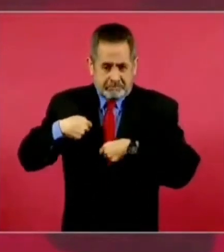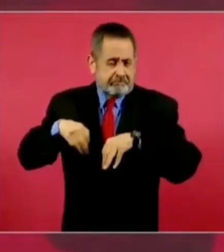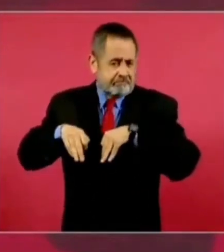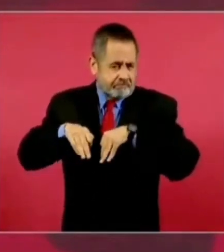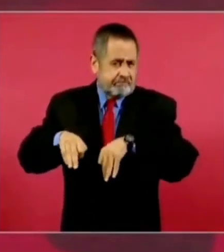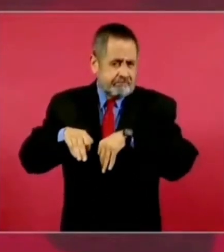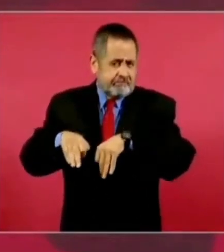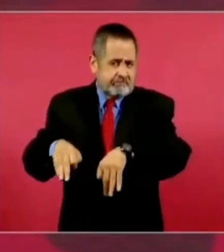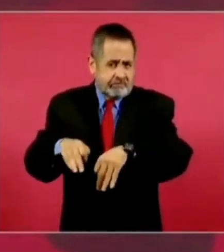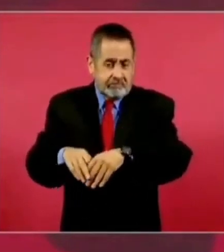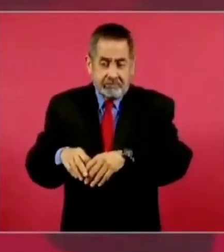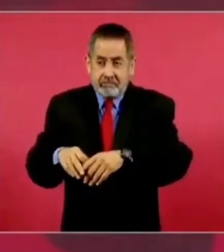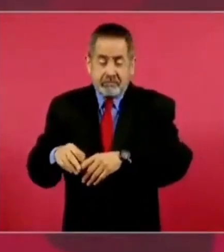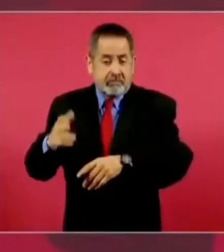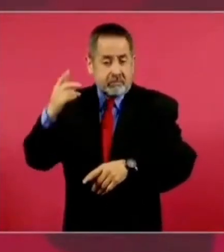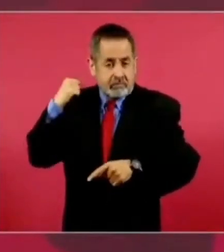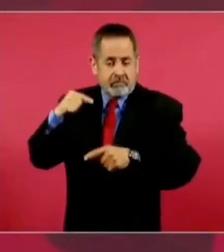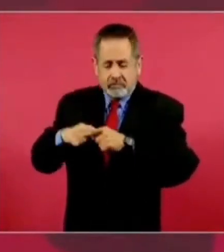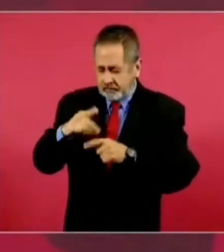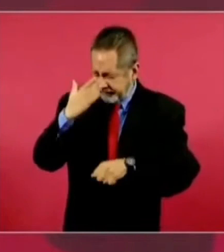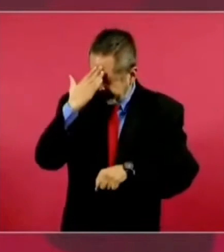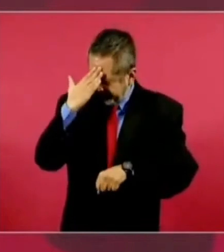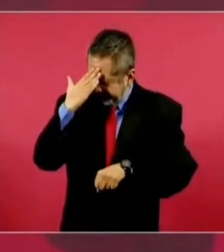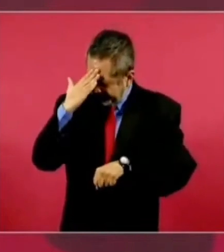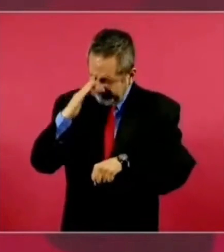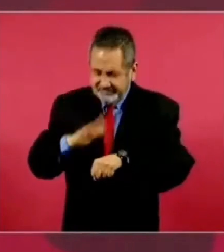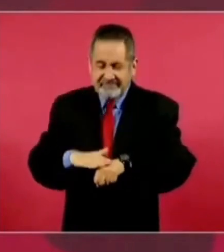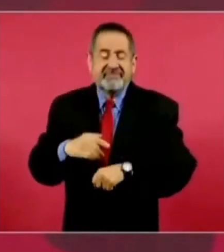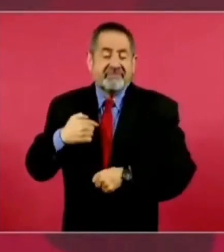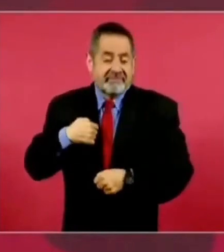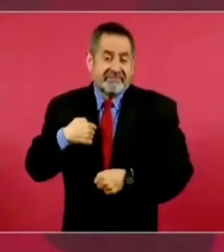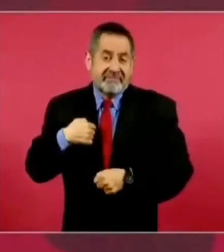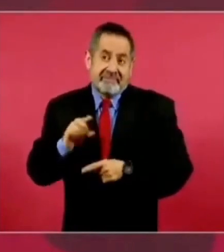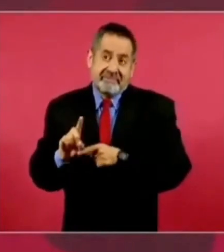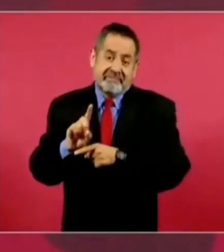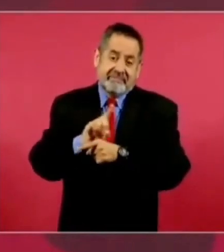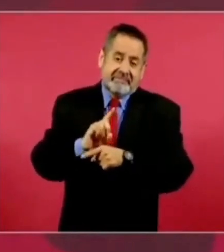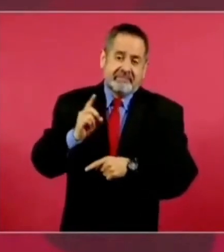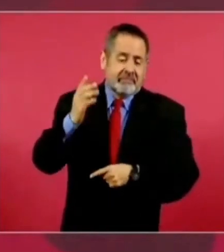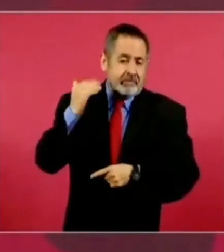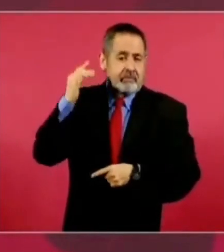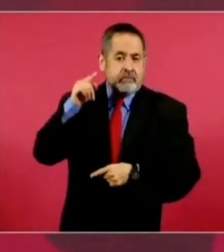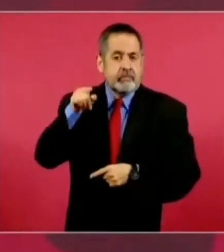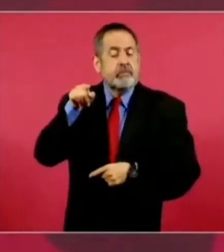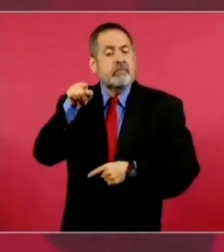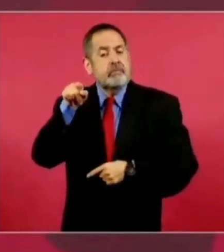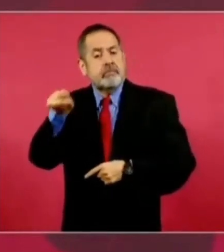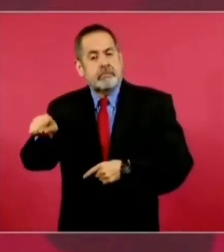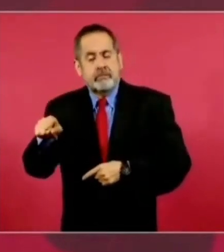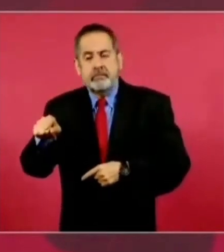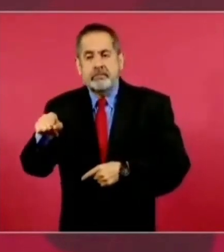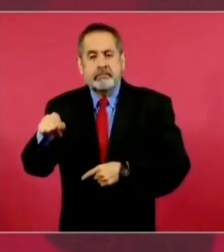desde entonces no se me va a olvidar que en la casa del estudiante tabasqueño